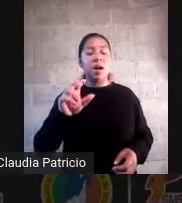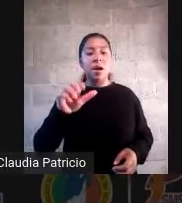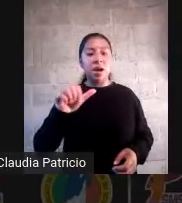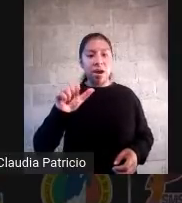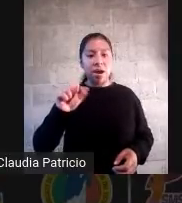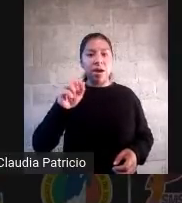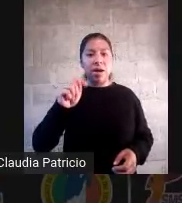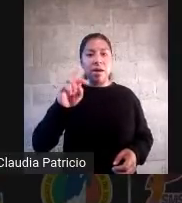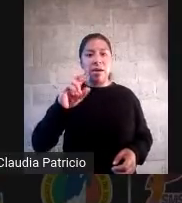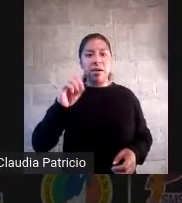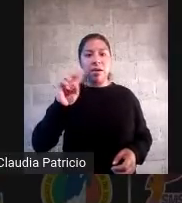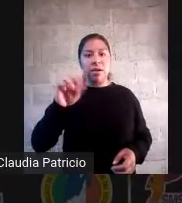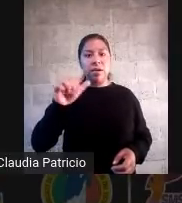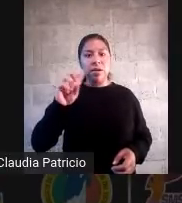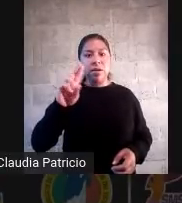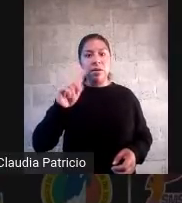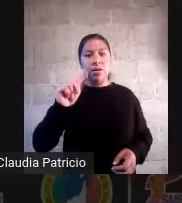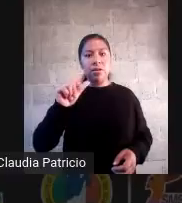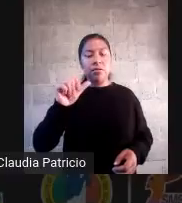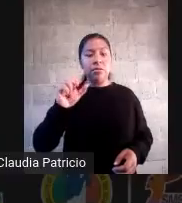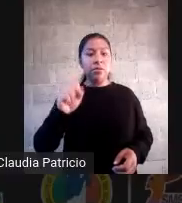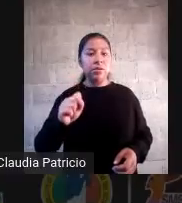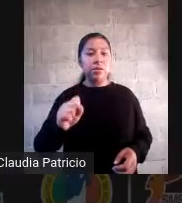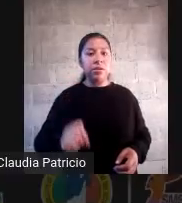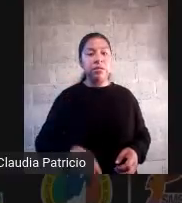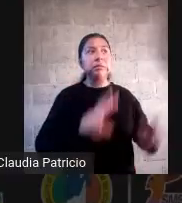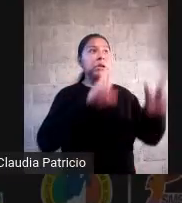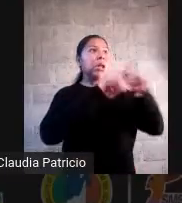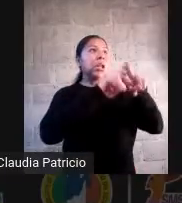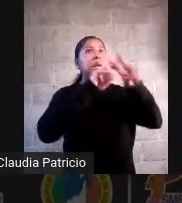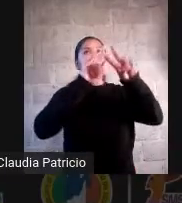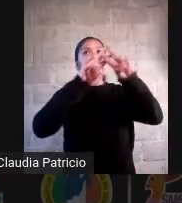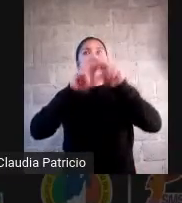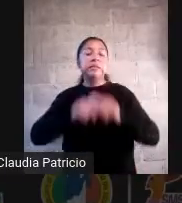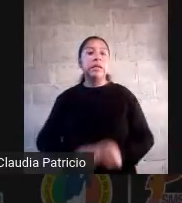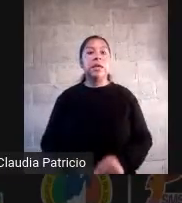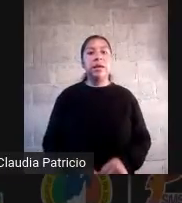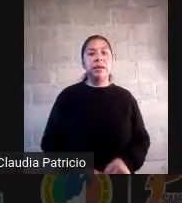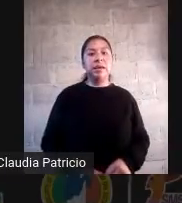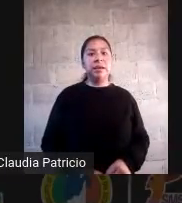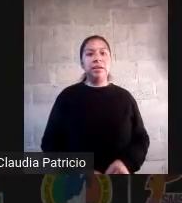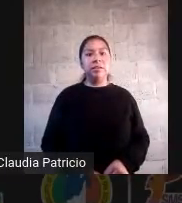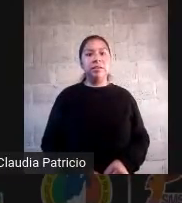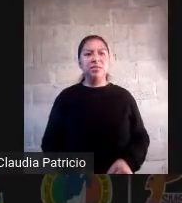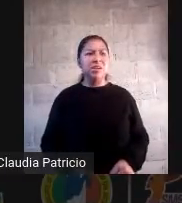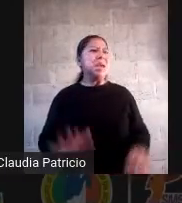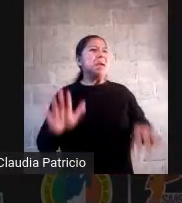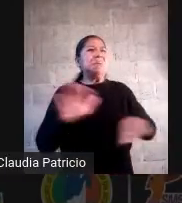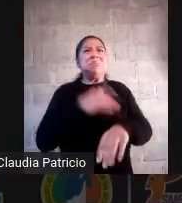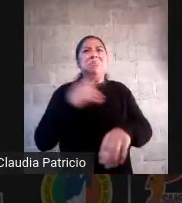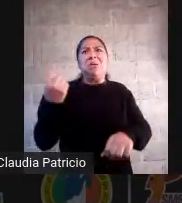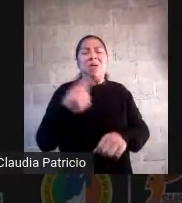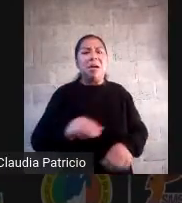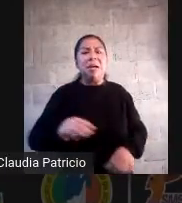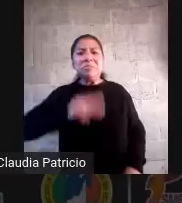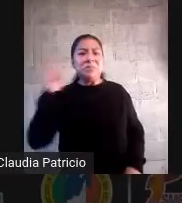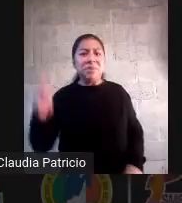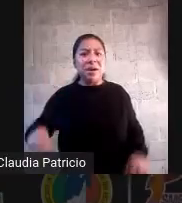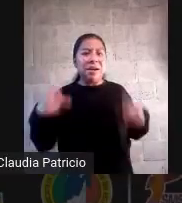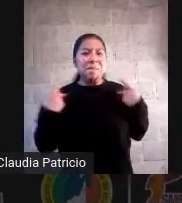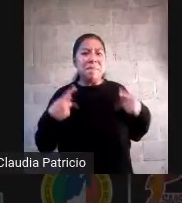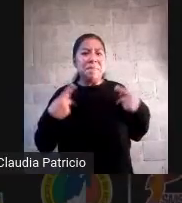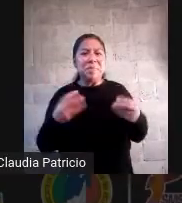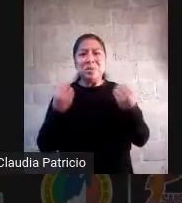las auroras boreales o al niño le interesa y dice oye pero porque se se muere tanta gente con la pandemia o a un niño le